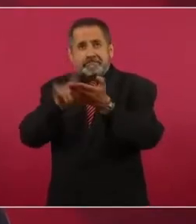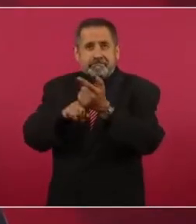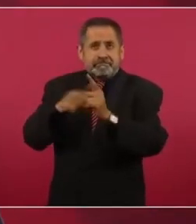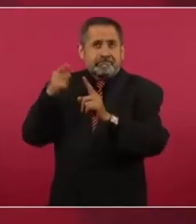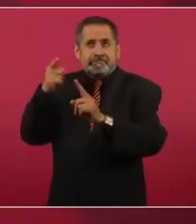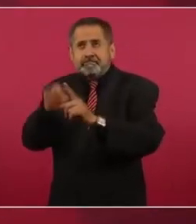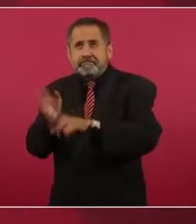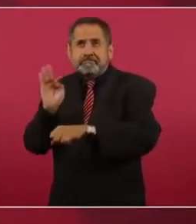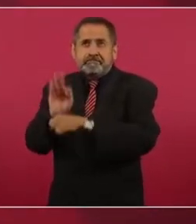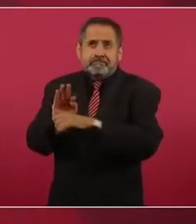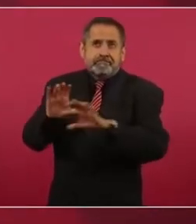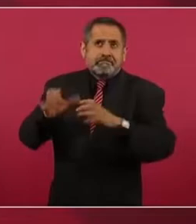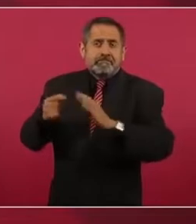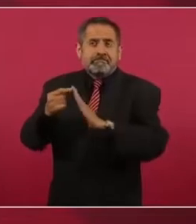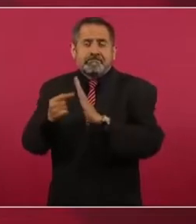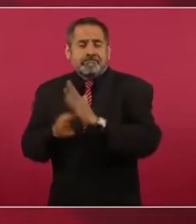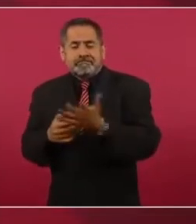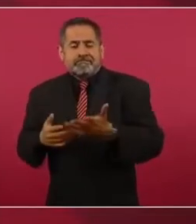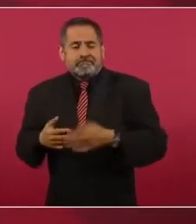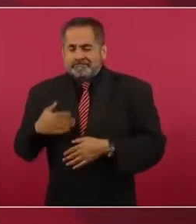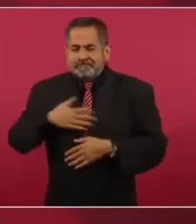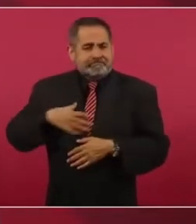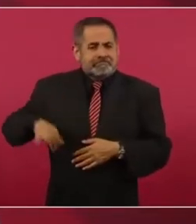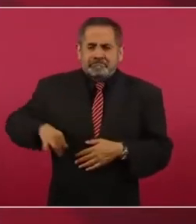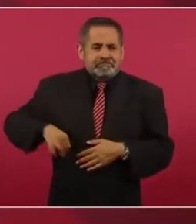siempre.